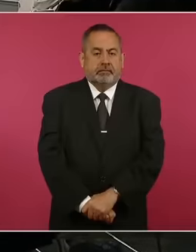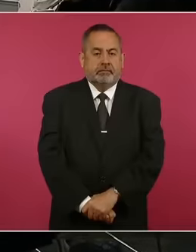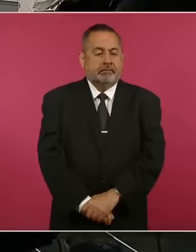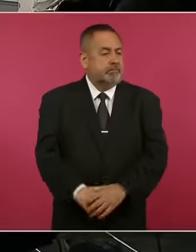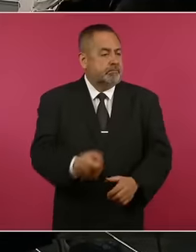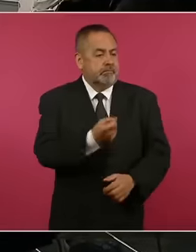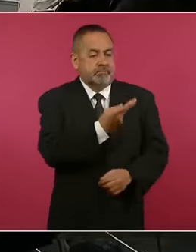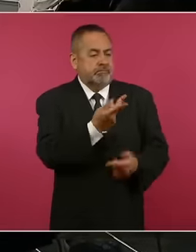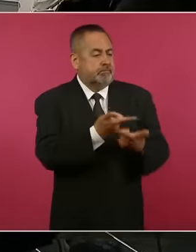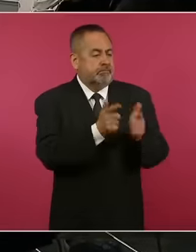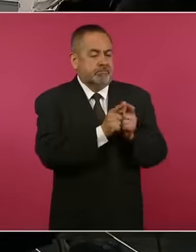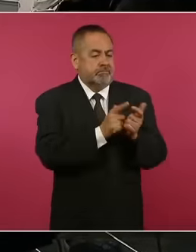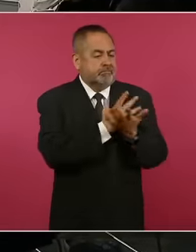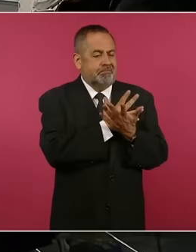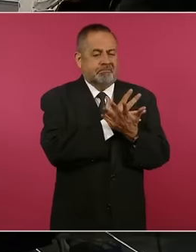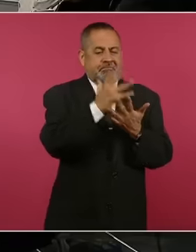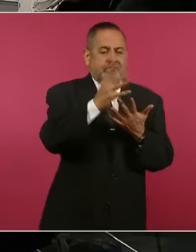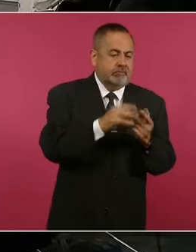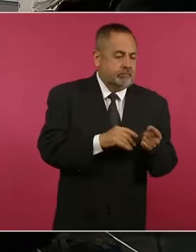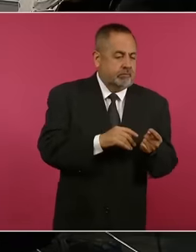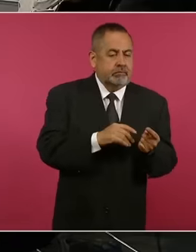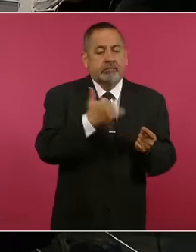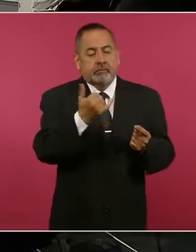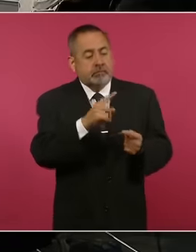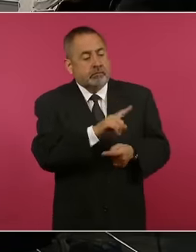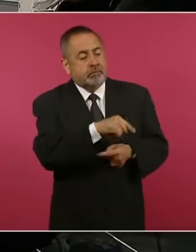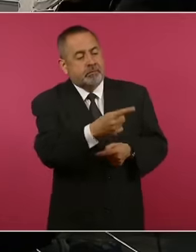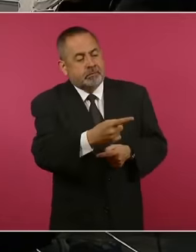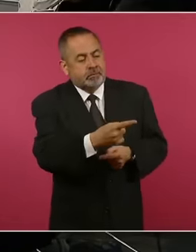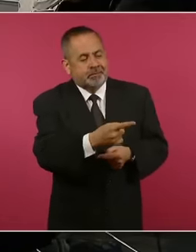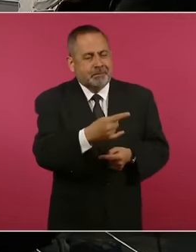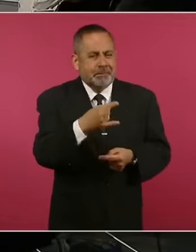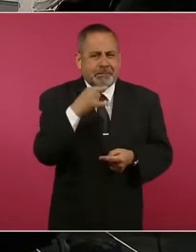pues yo no diría hipócritas, pero sí